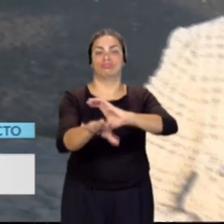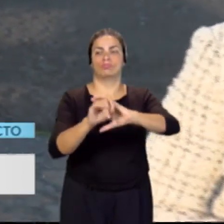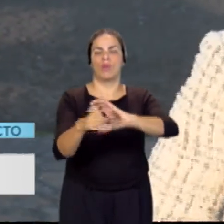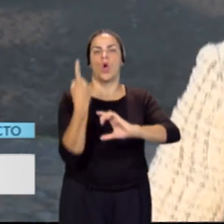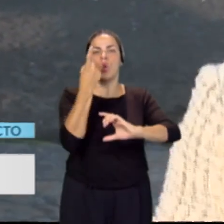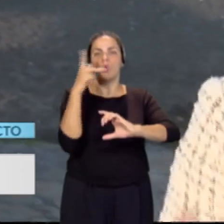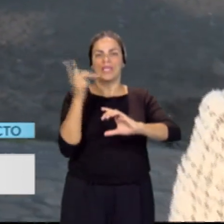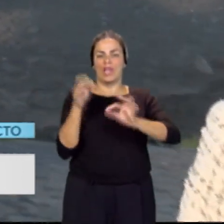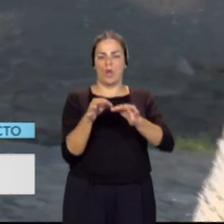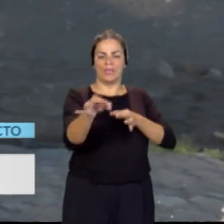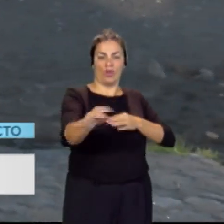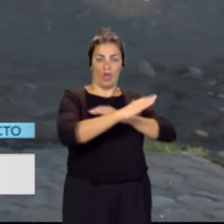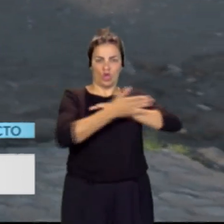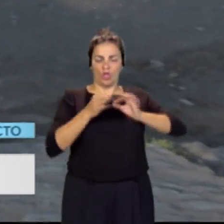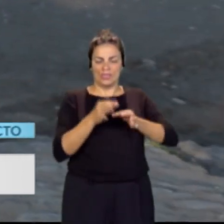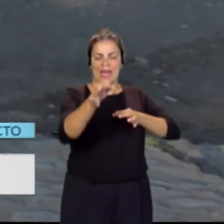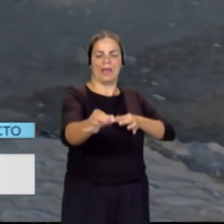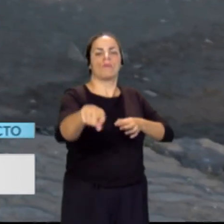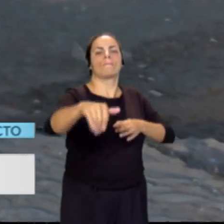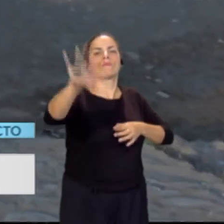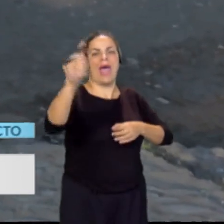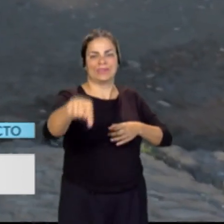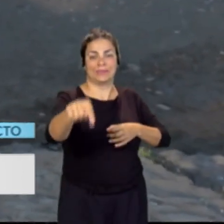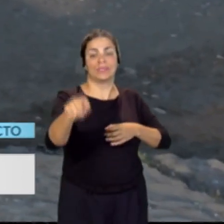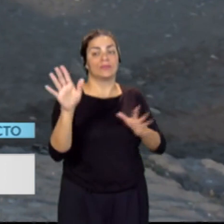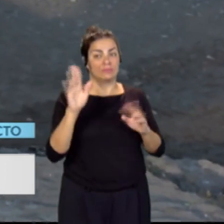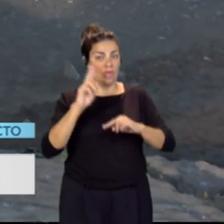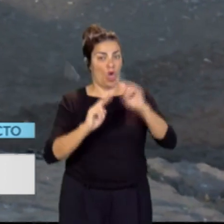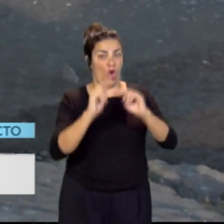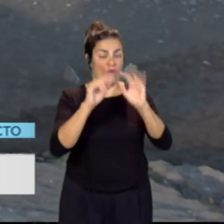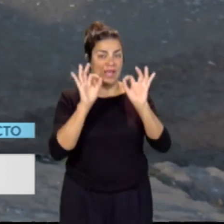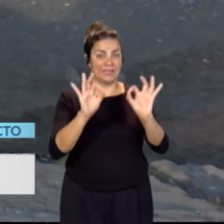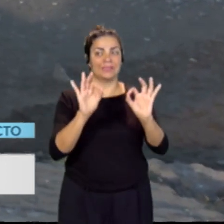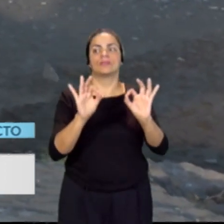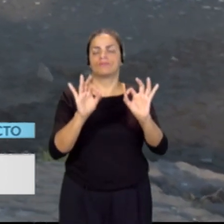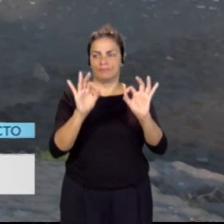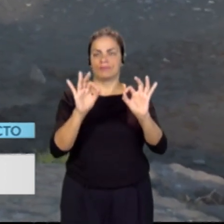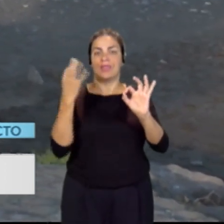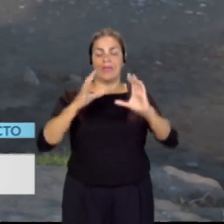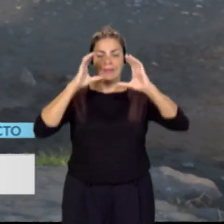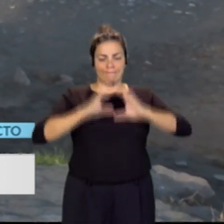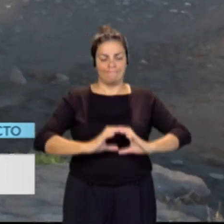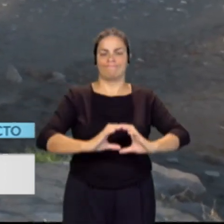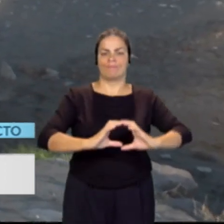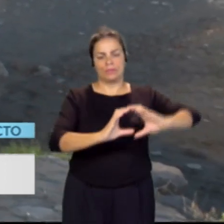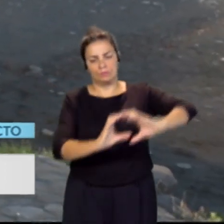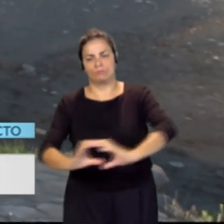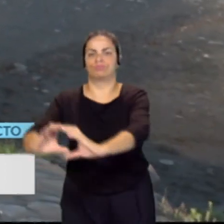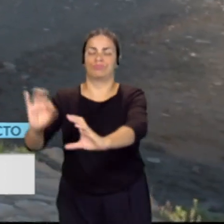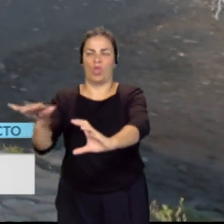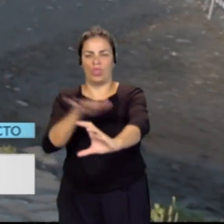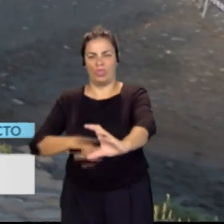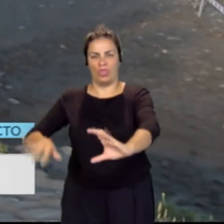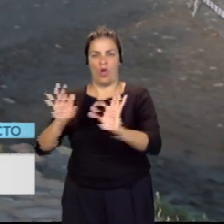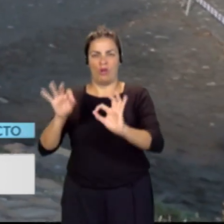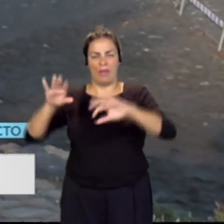kilómetro de la costa. Para ejecutar esas obras, pues se ha tenido que desviar ese caudal del emisario por esta zona, por